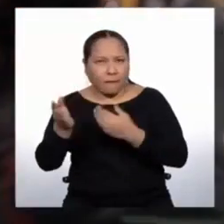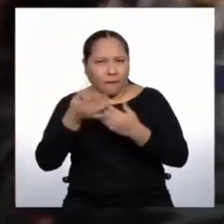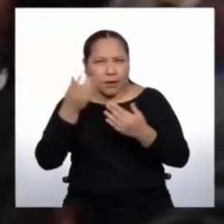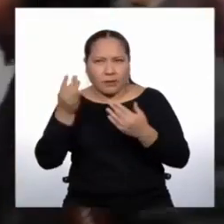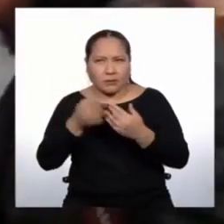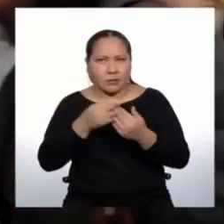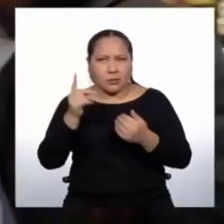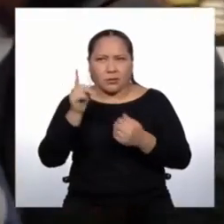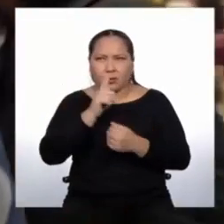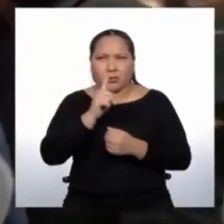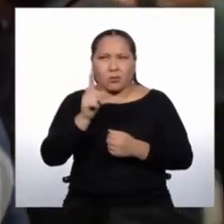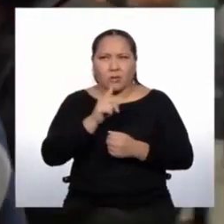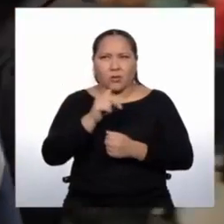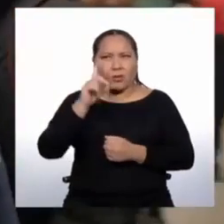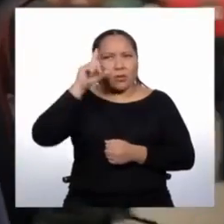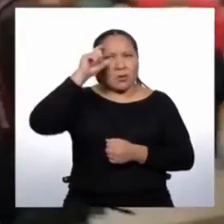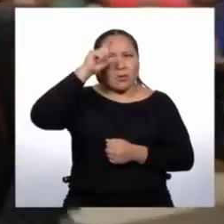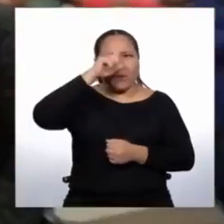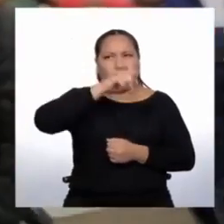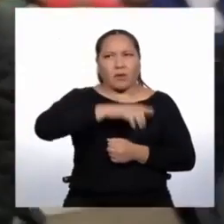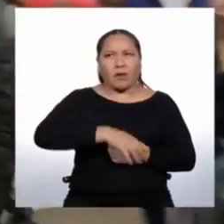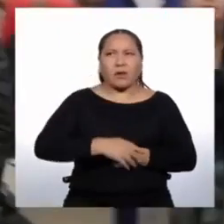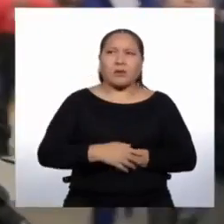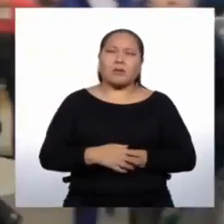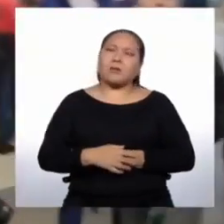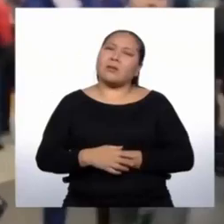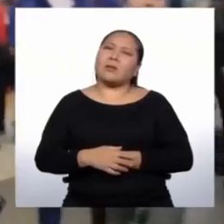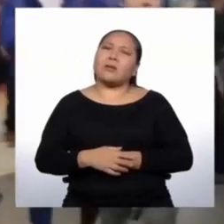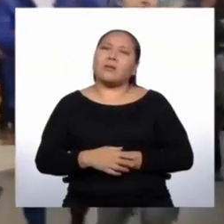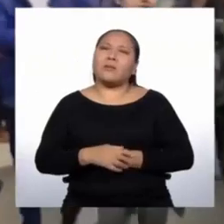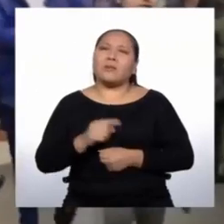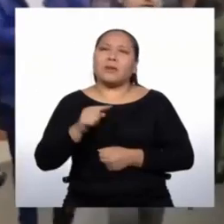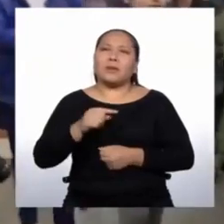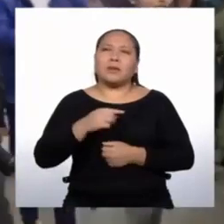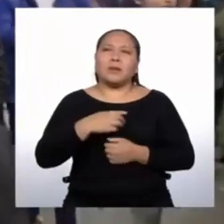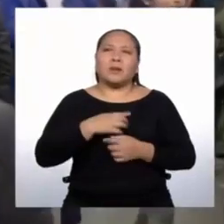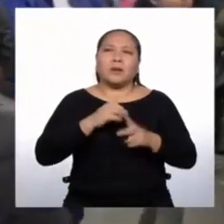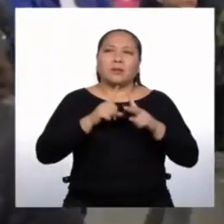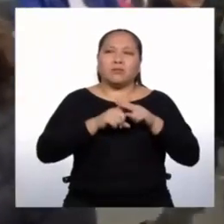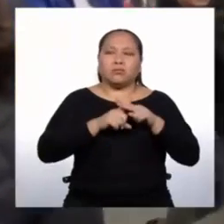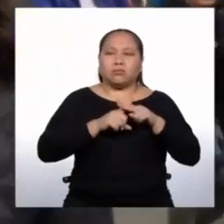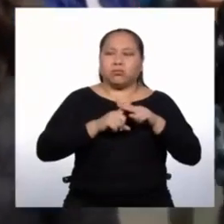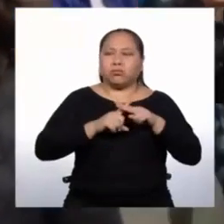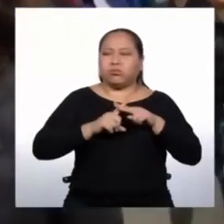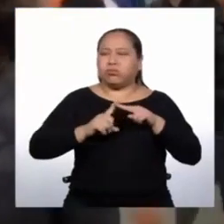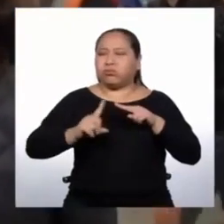incertidumbre y, sobre todo, desarraigo.